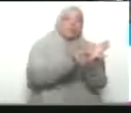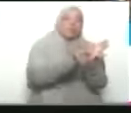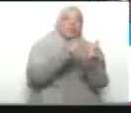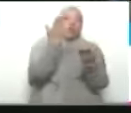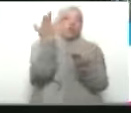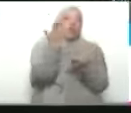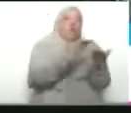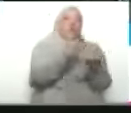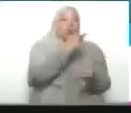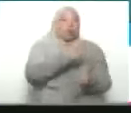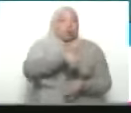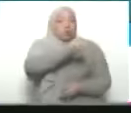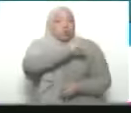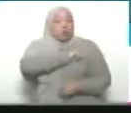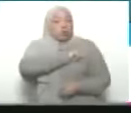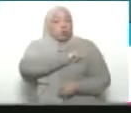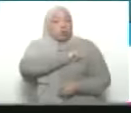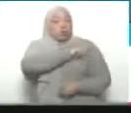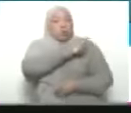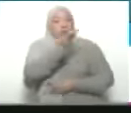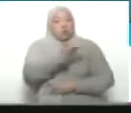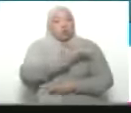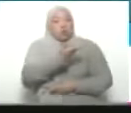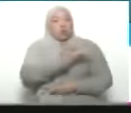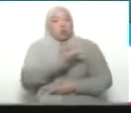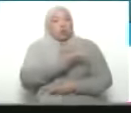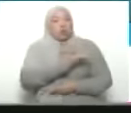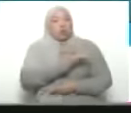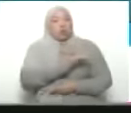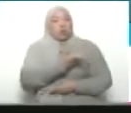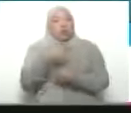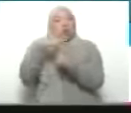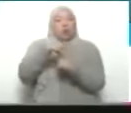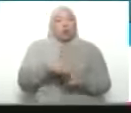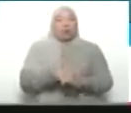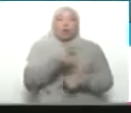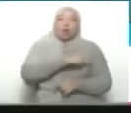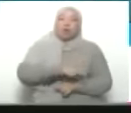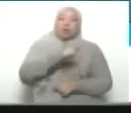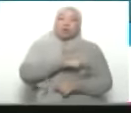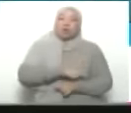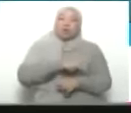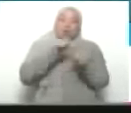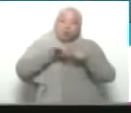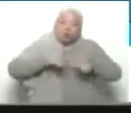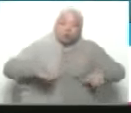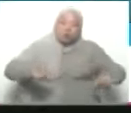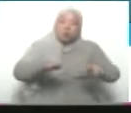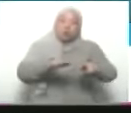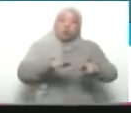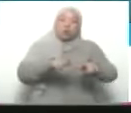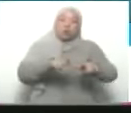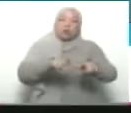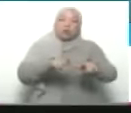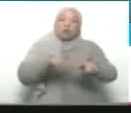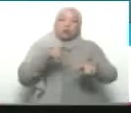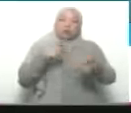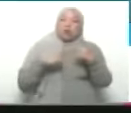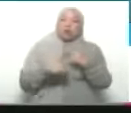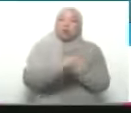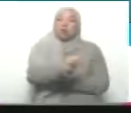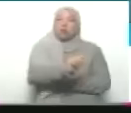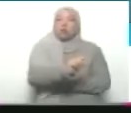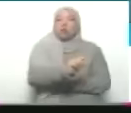condenado injustamente por las oligarquías que dominaban religiosamente la zona, cuando fue